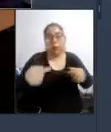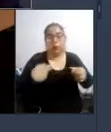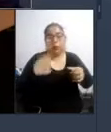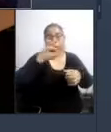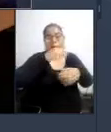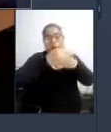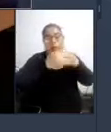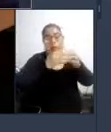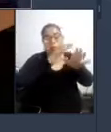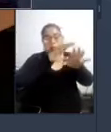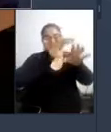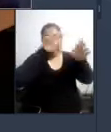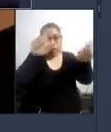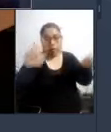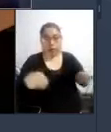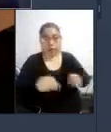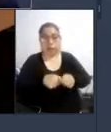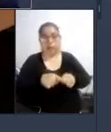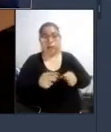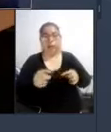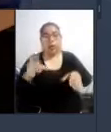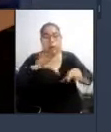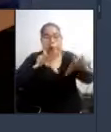adaptada para una persona con discapacidad